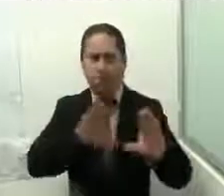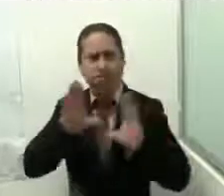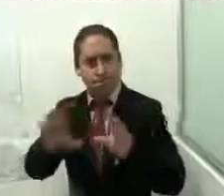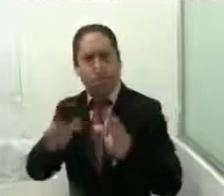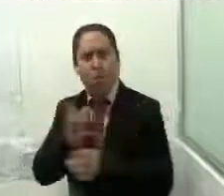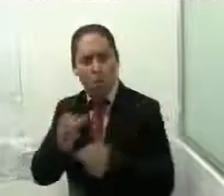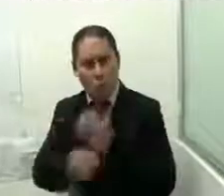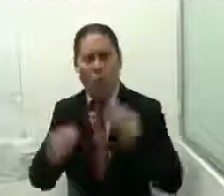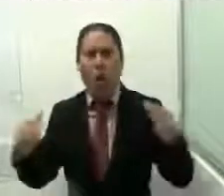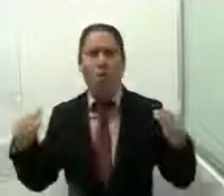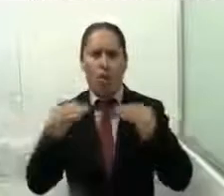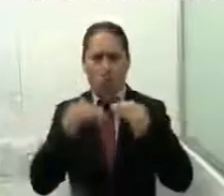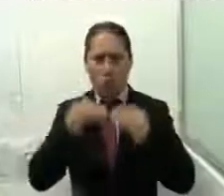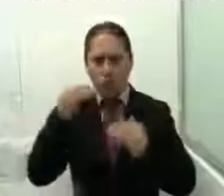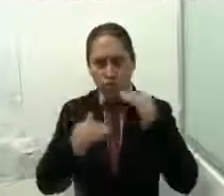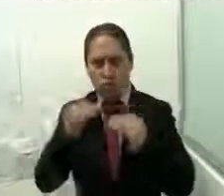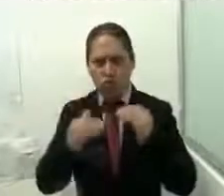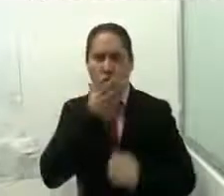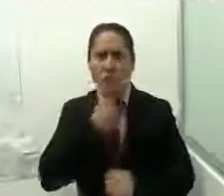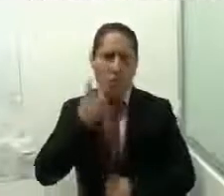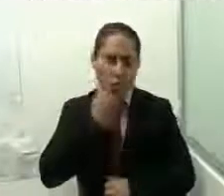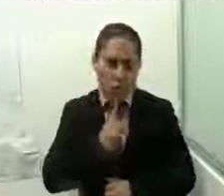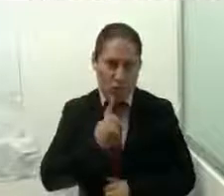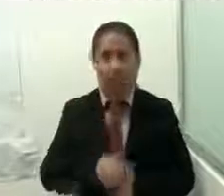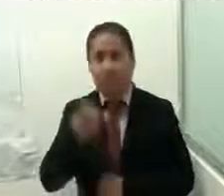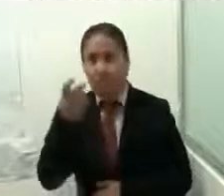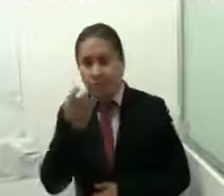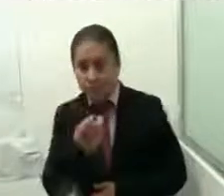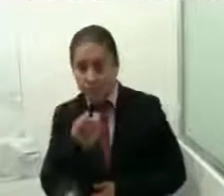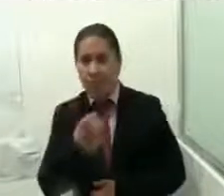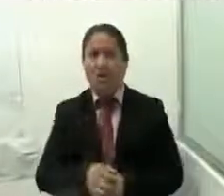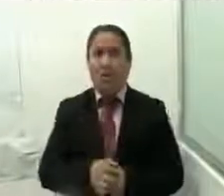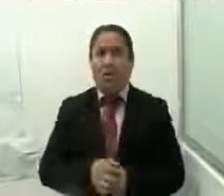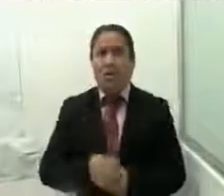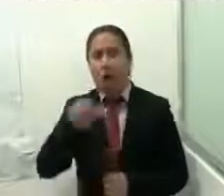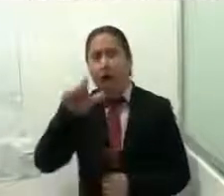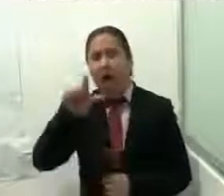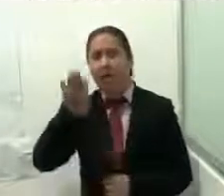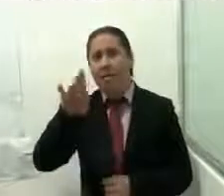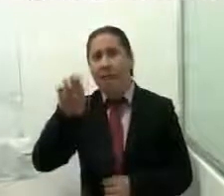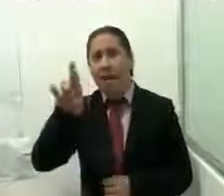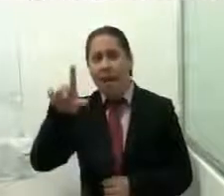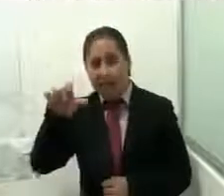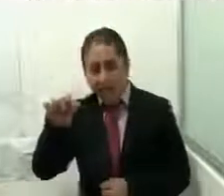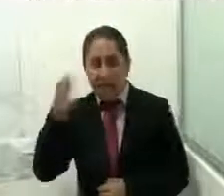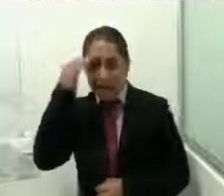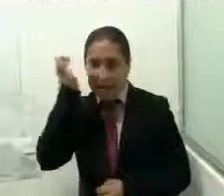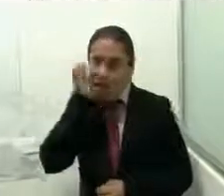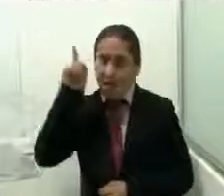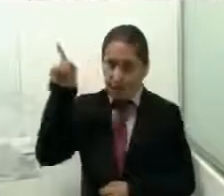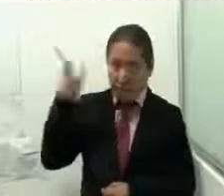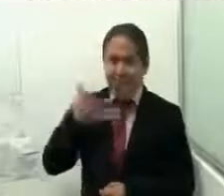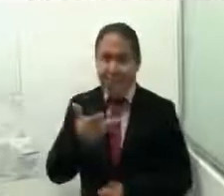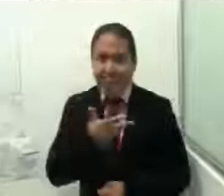de género y capacitación integral. Por ello, en el Centro de Desarrollo La Albarrada, ubicado en el municipio de San Cristóbal de Las Casas, se